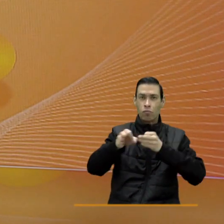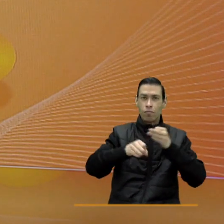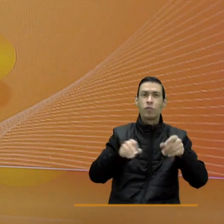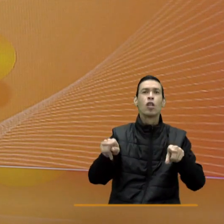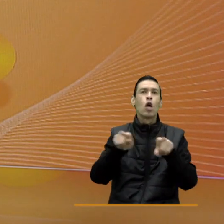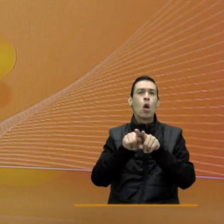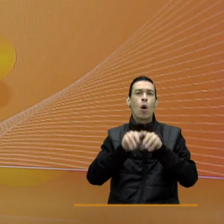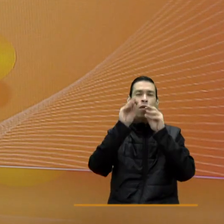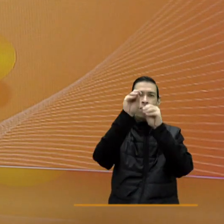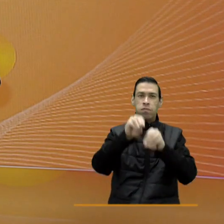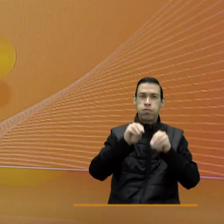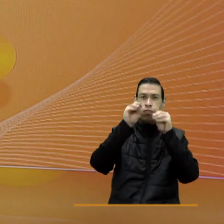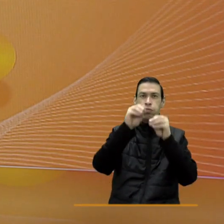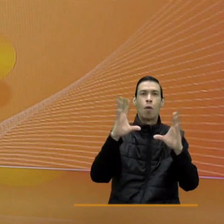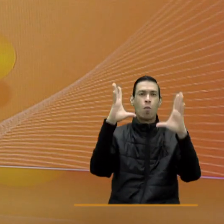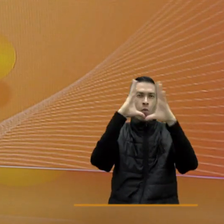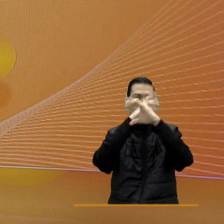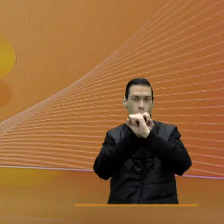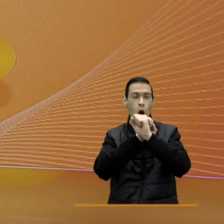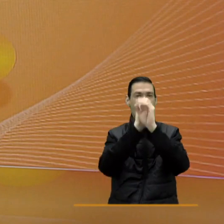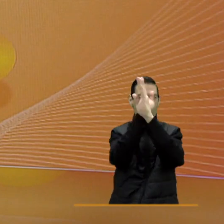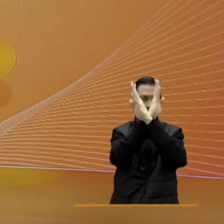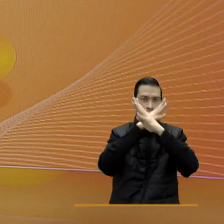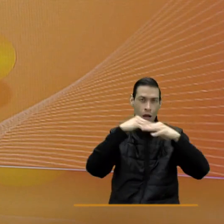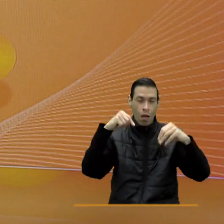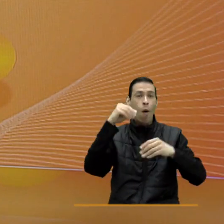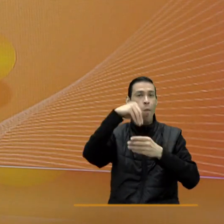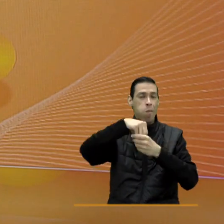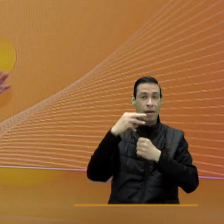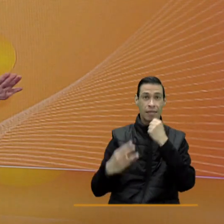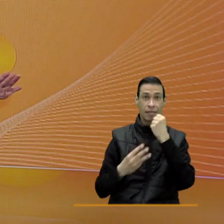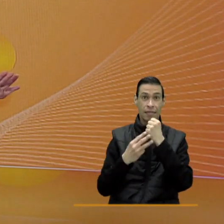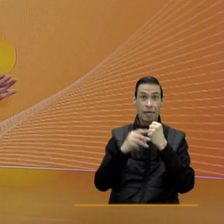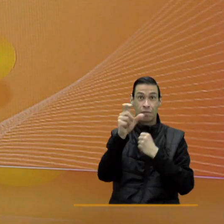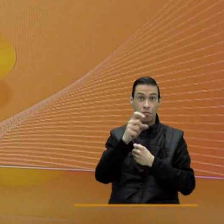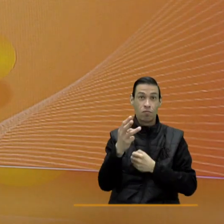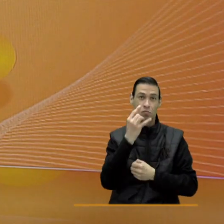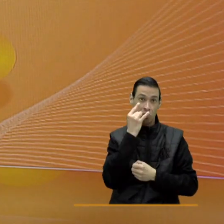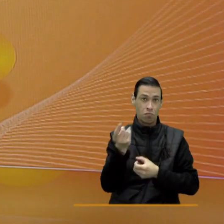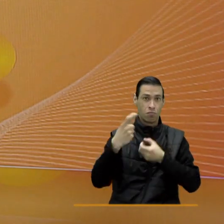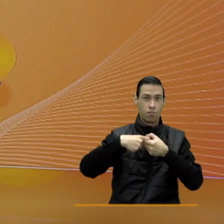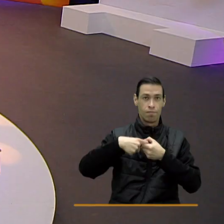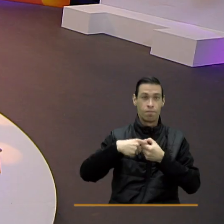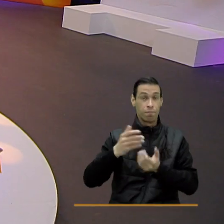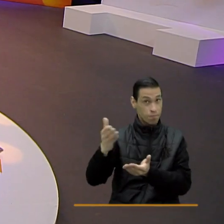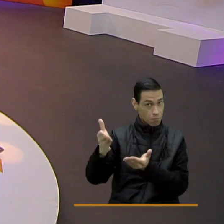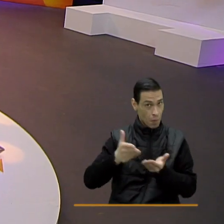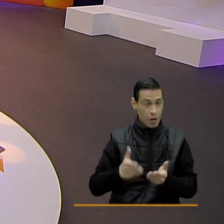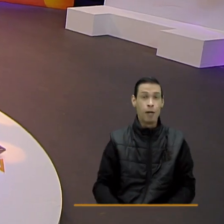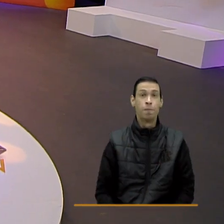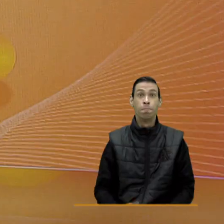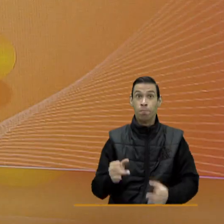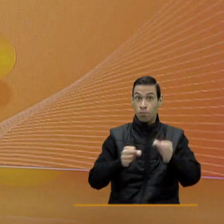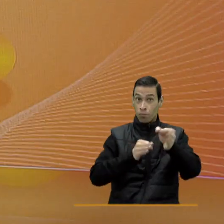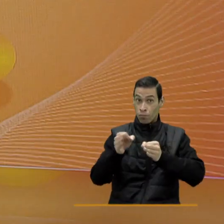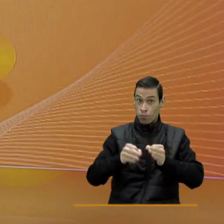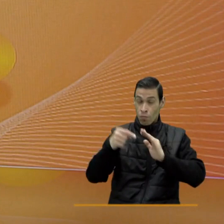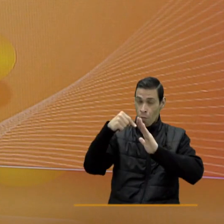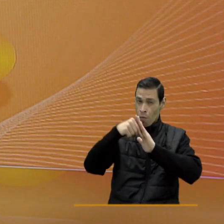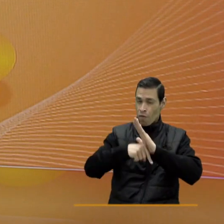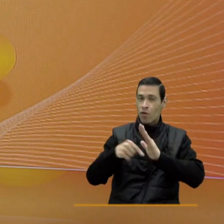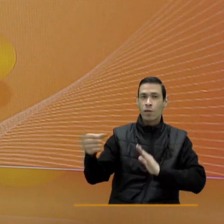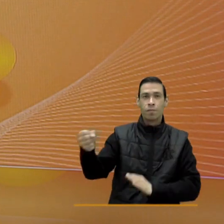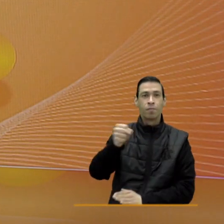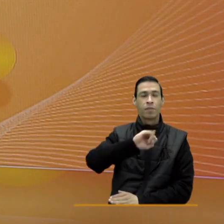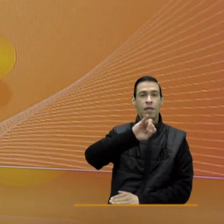jornadas nocturna y madrugada con las que dispone la entidad para todos los interesados. Bienvenidos. Para profundizar más en este tema